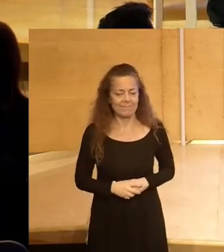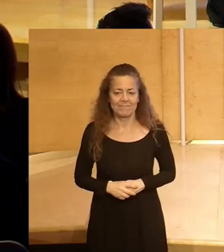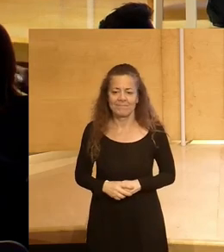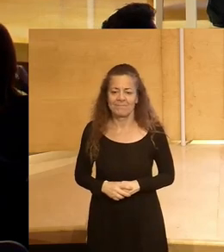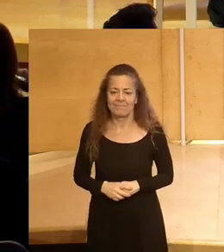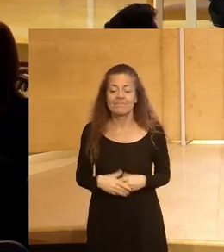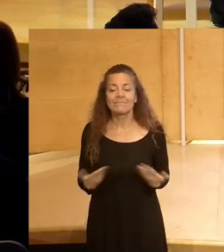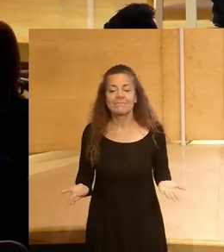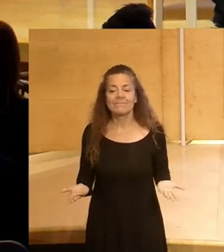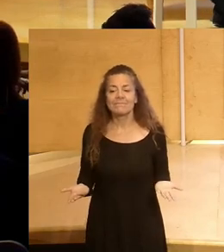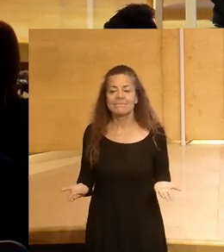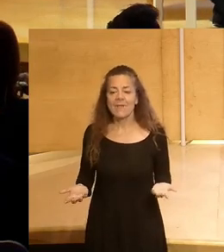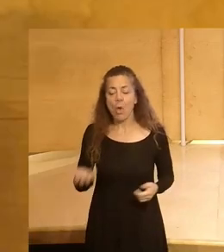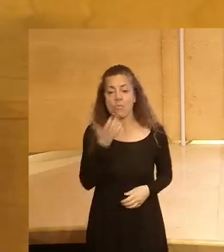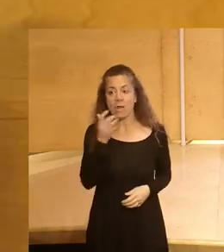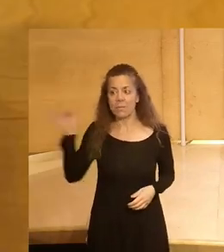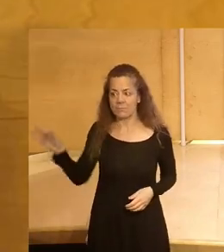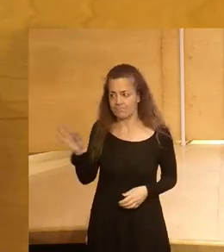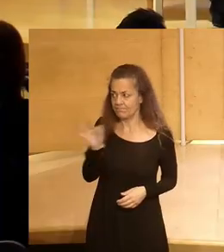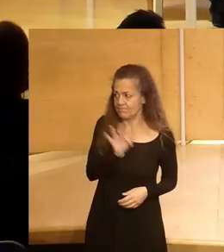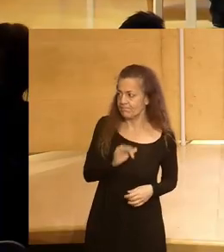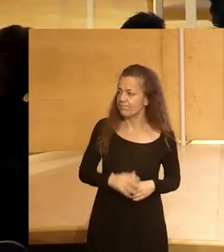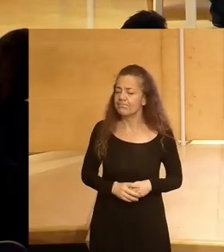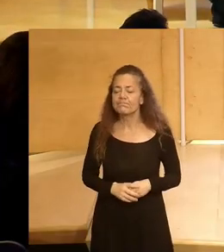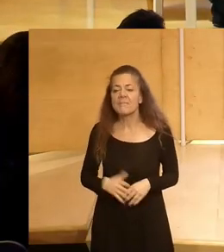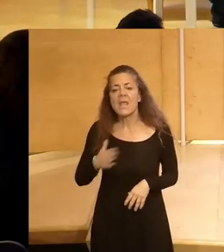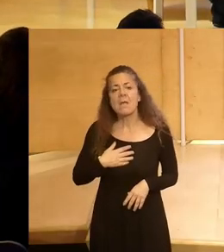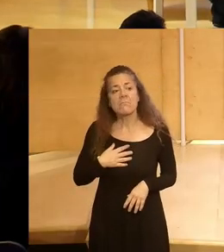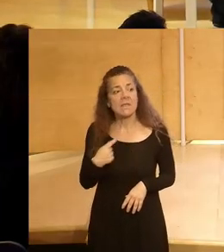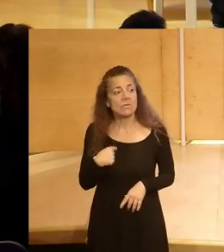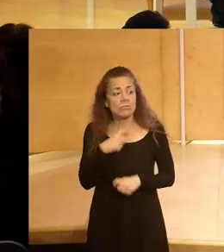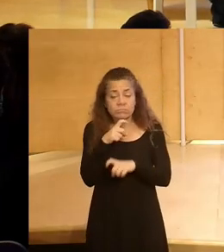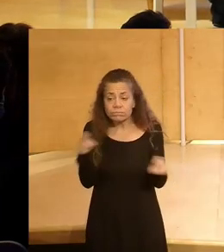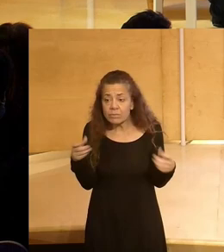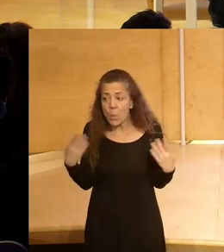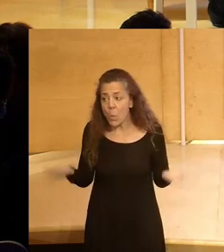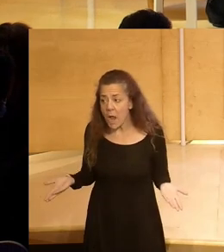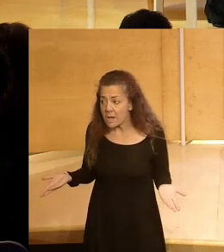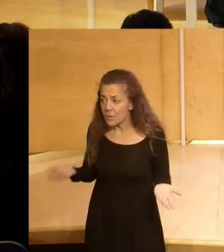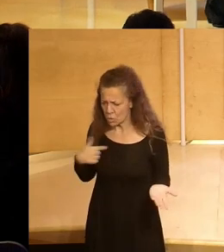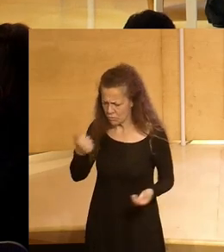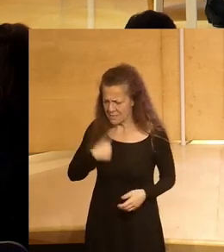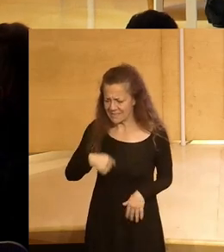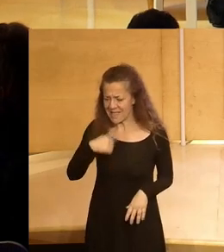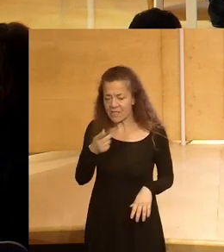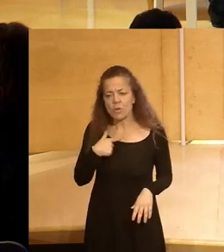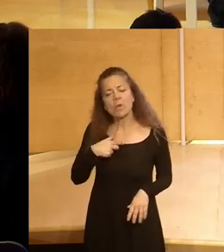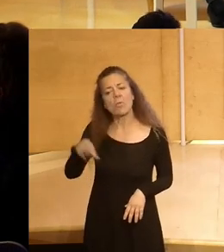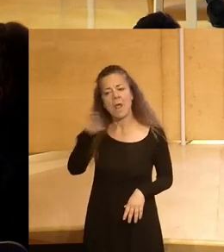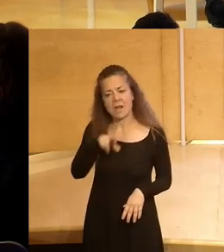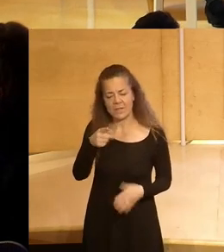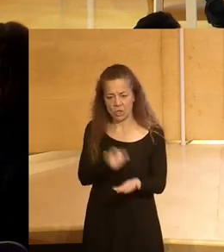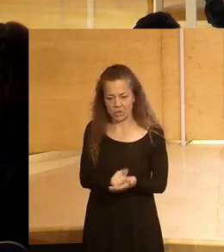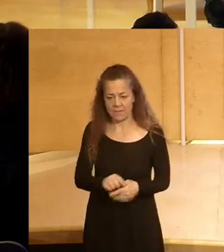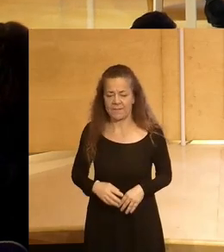por donde por ejemplo Nerea pues mi mensaje sería que bueno ya lo he dicho pero voy a recalcarlo